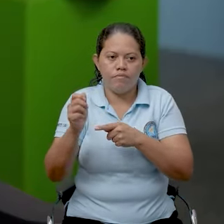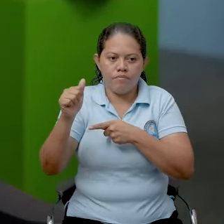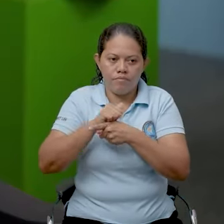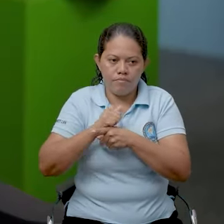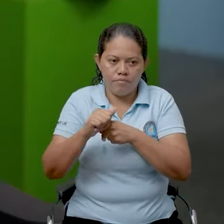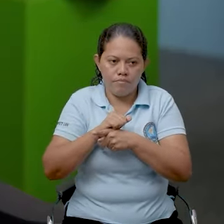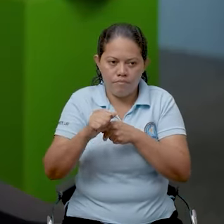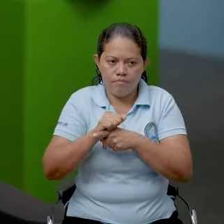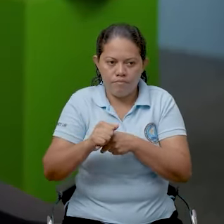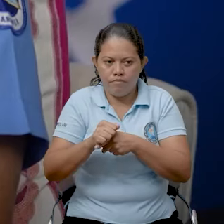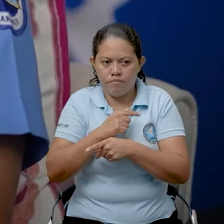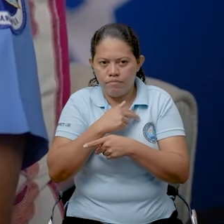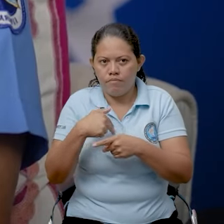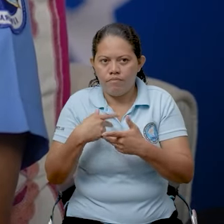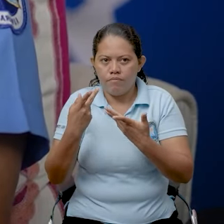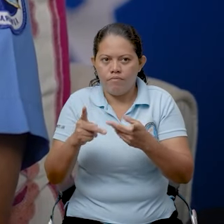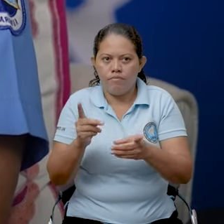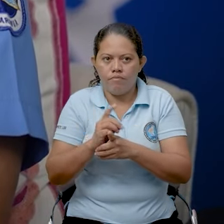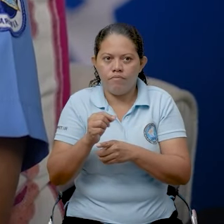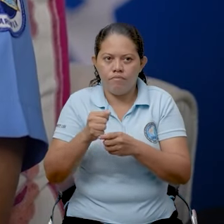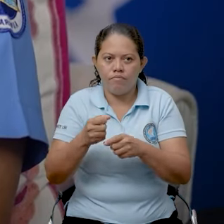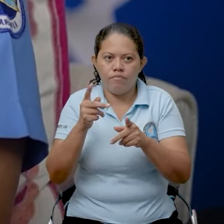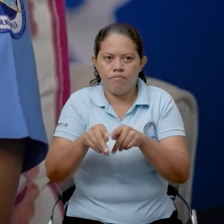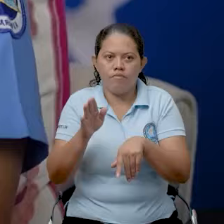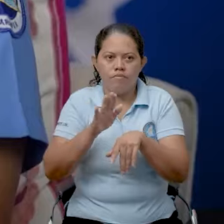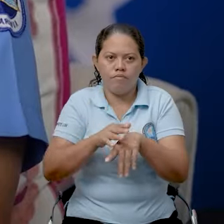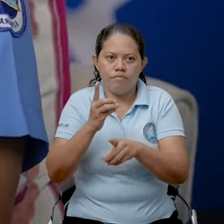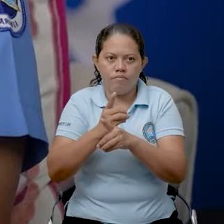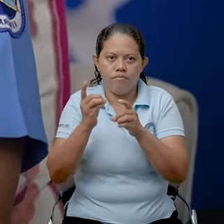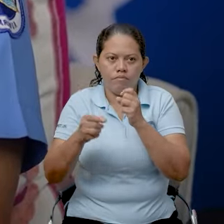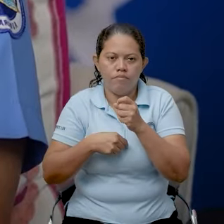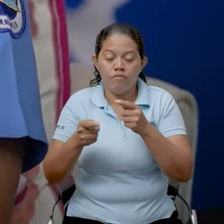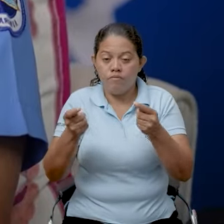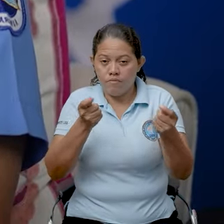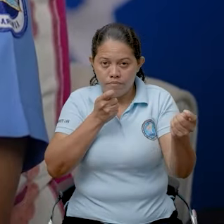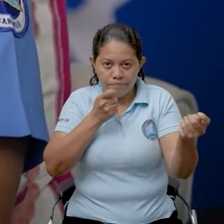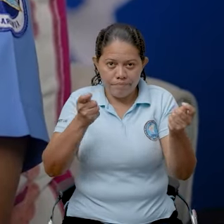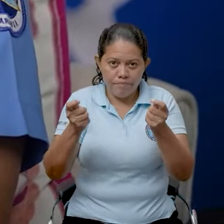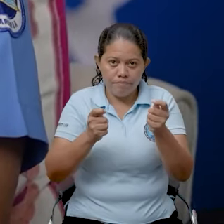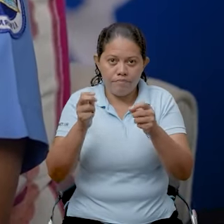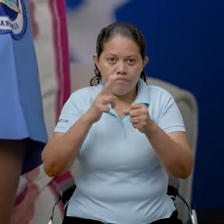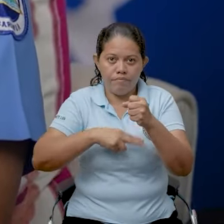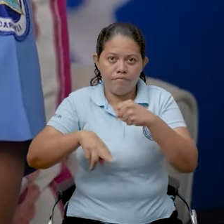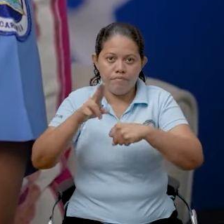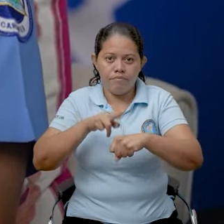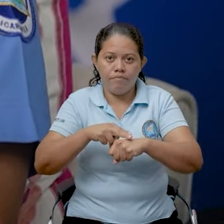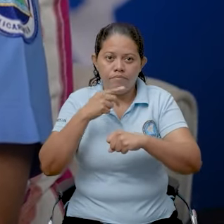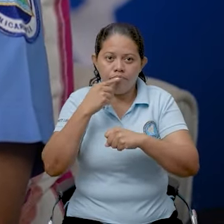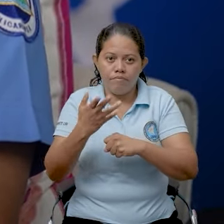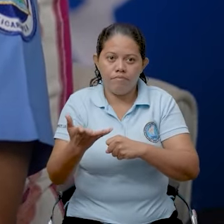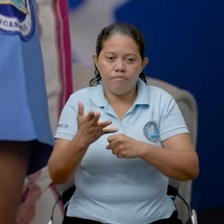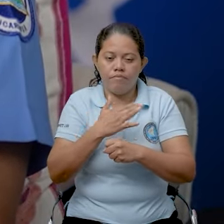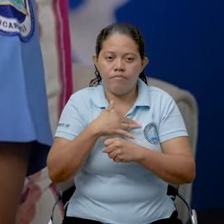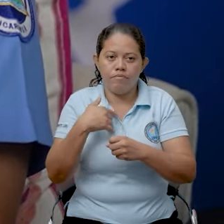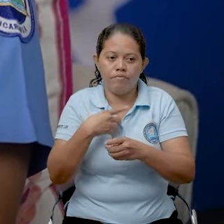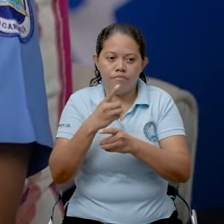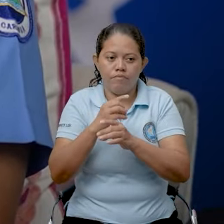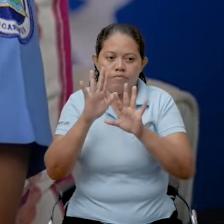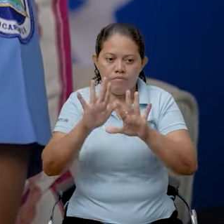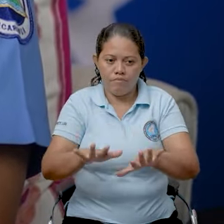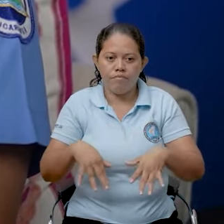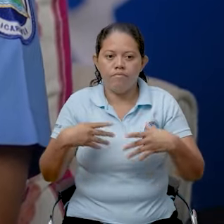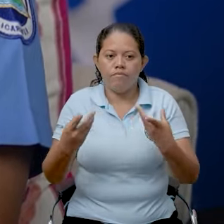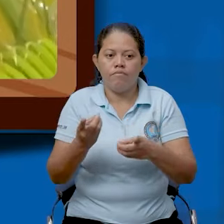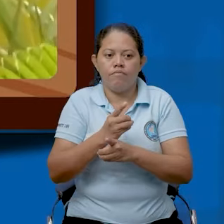preparado implementando acciones de seguridad a nivel nacional y esto por